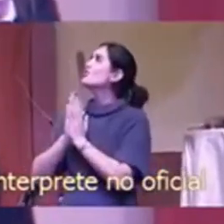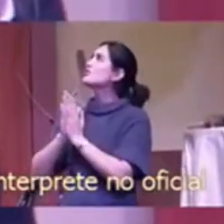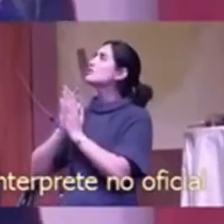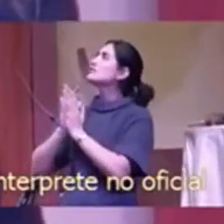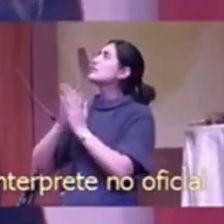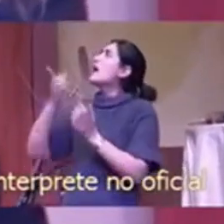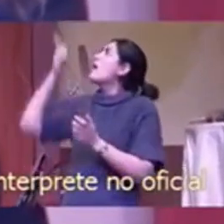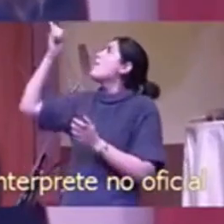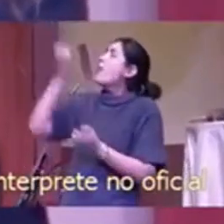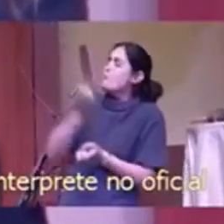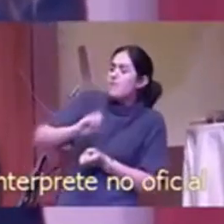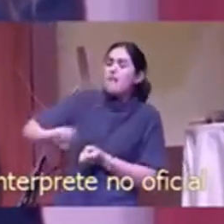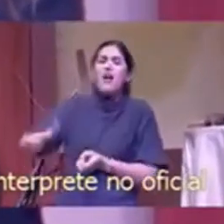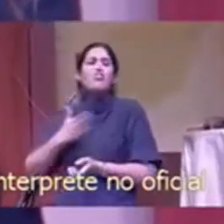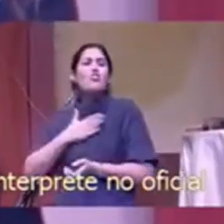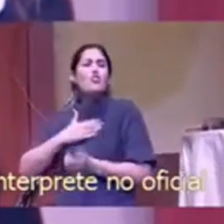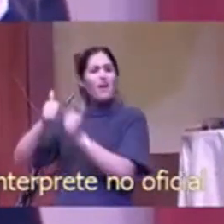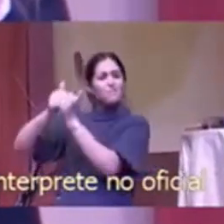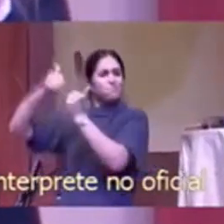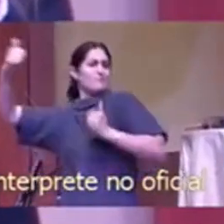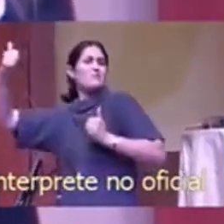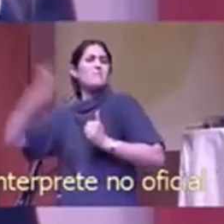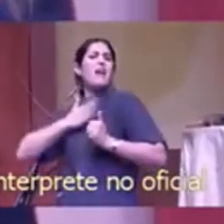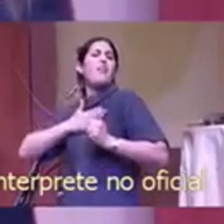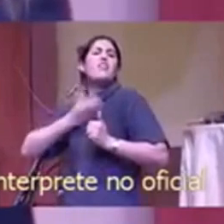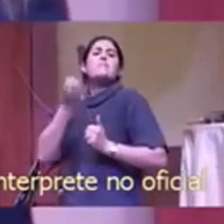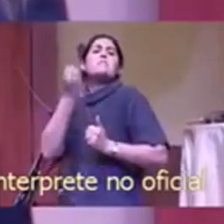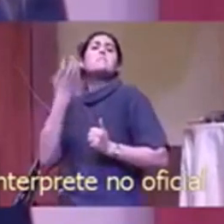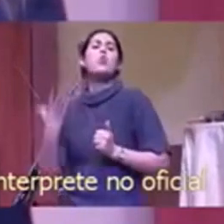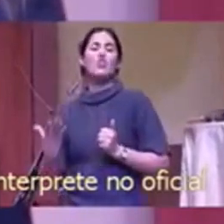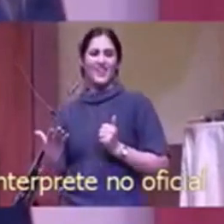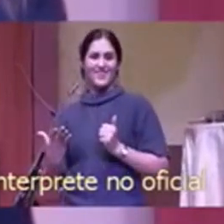mi Dios ¿por qué me has abandonado?